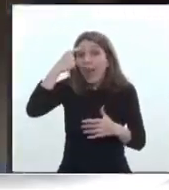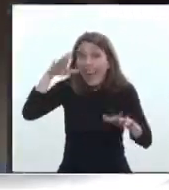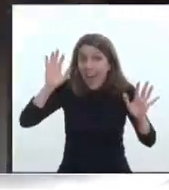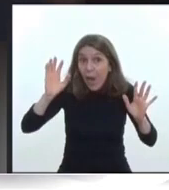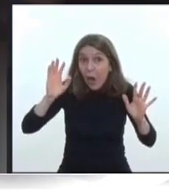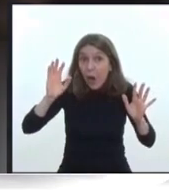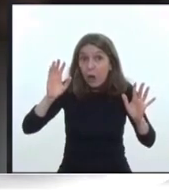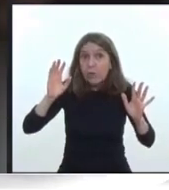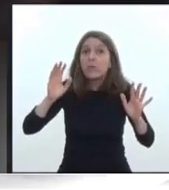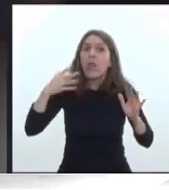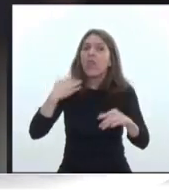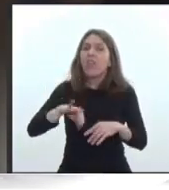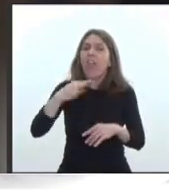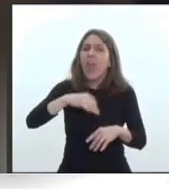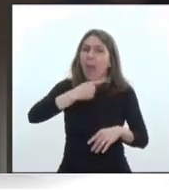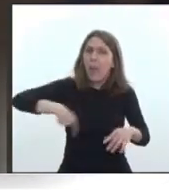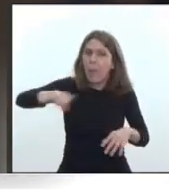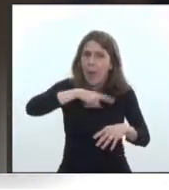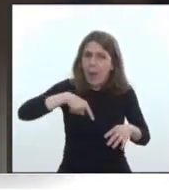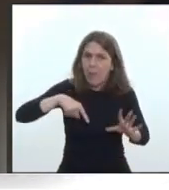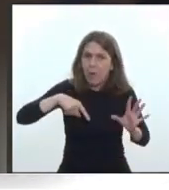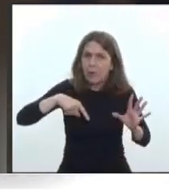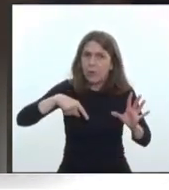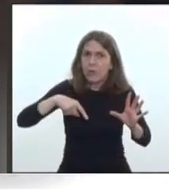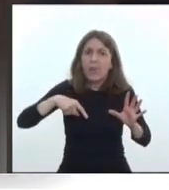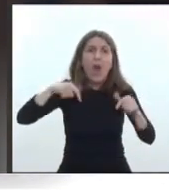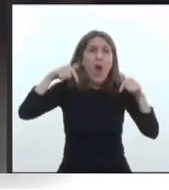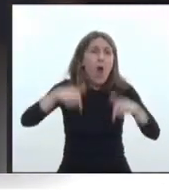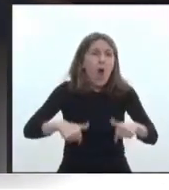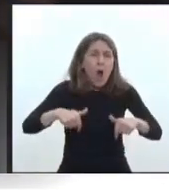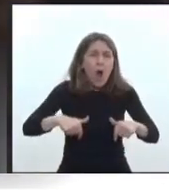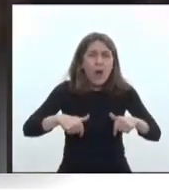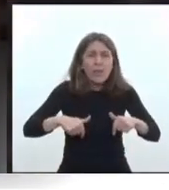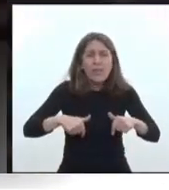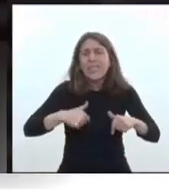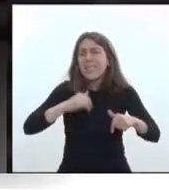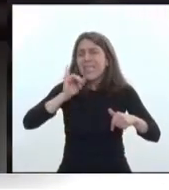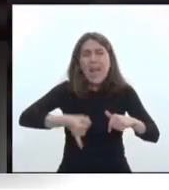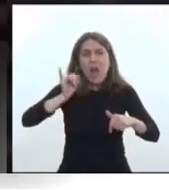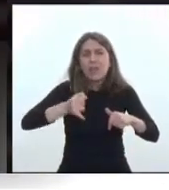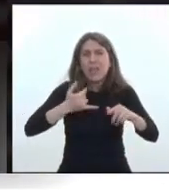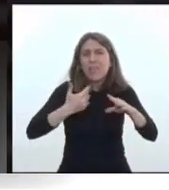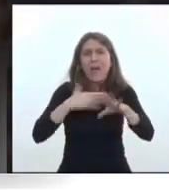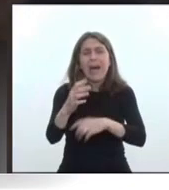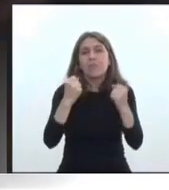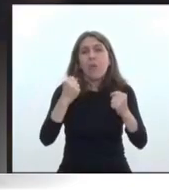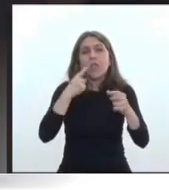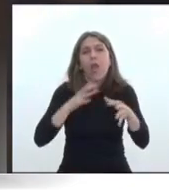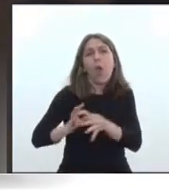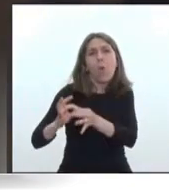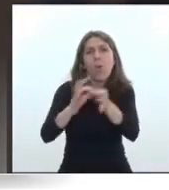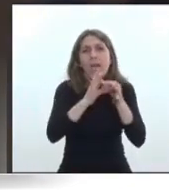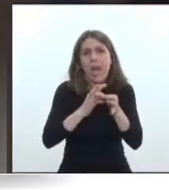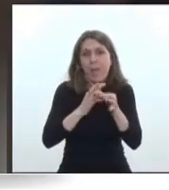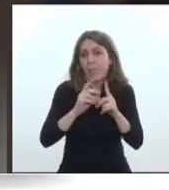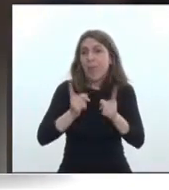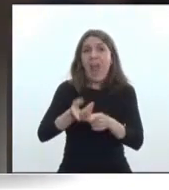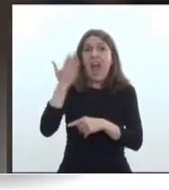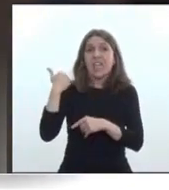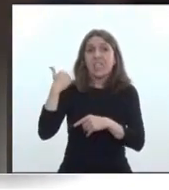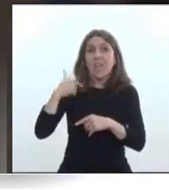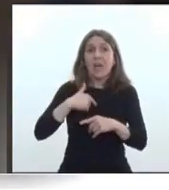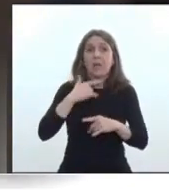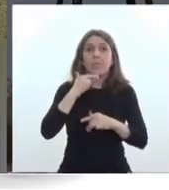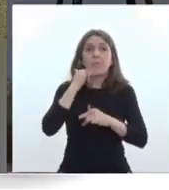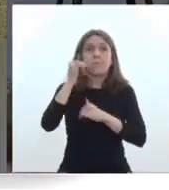es que debemos más que nunca unirnos. Ayer lo comentaba en